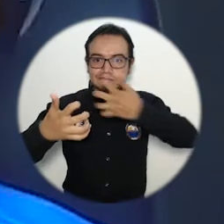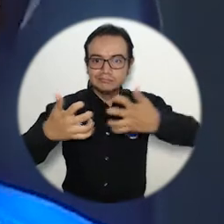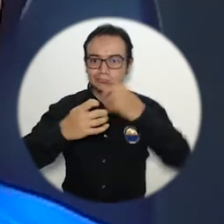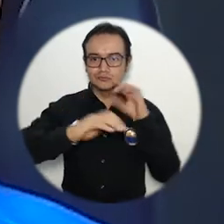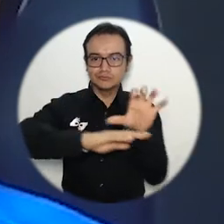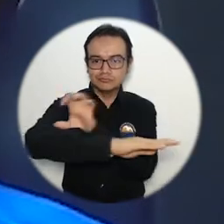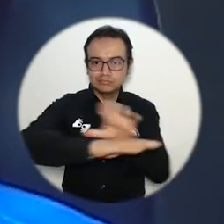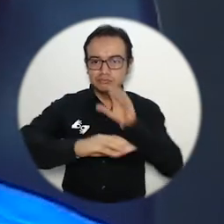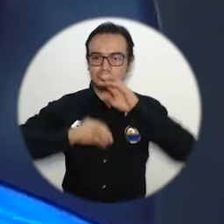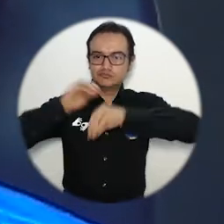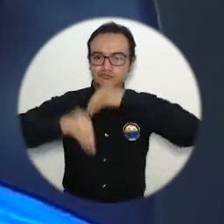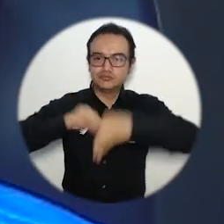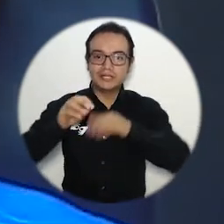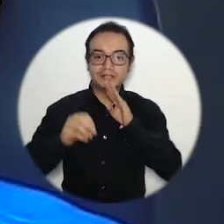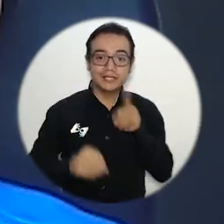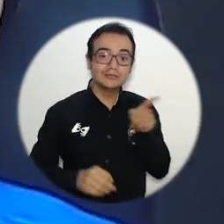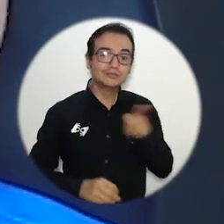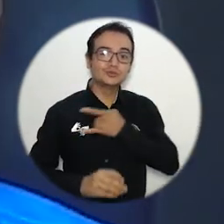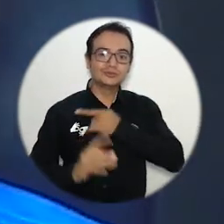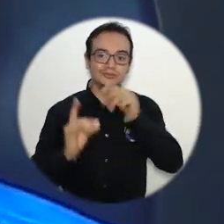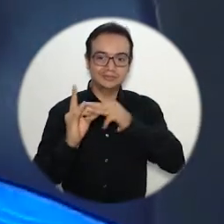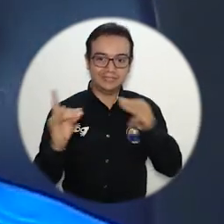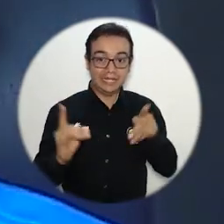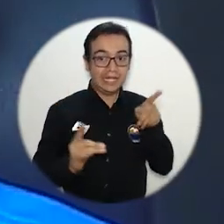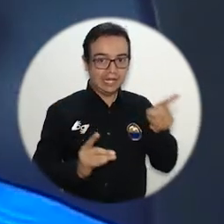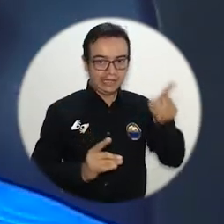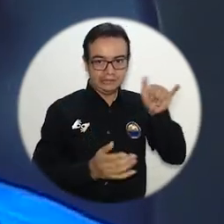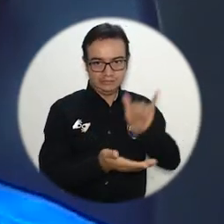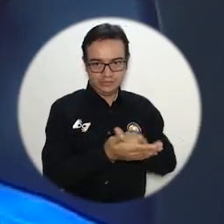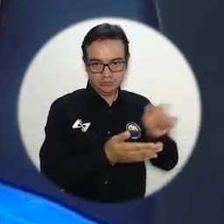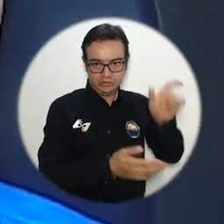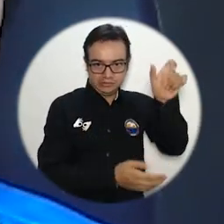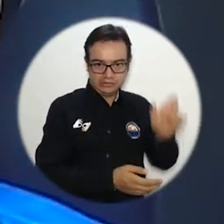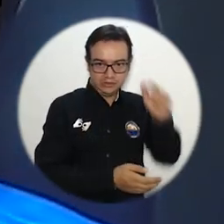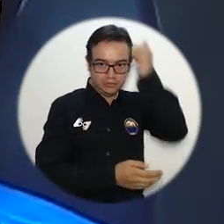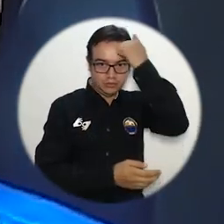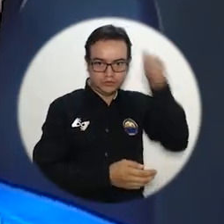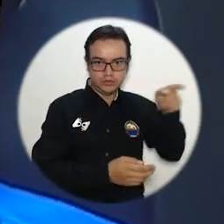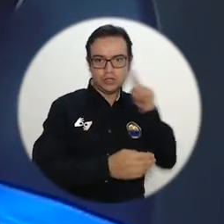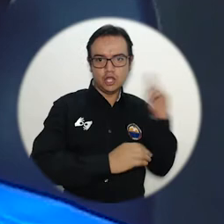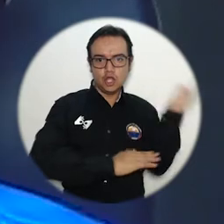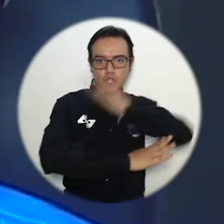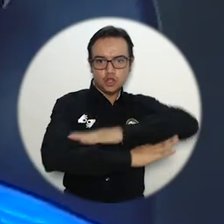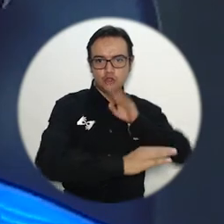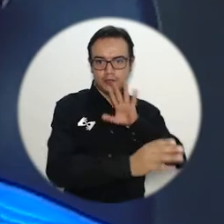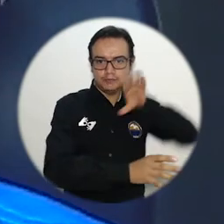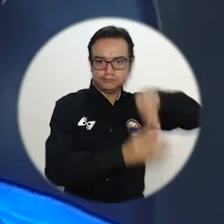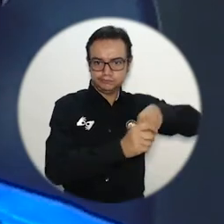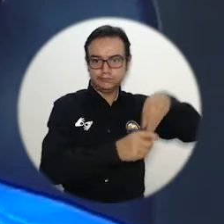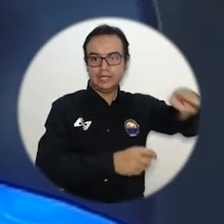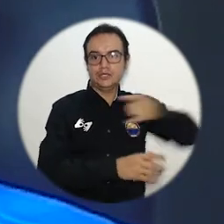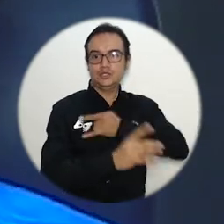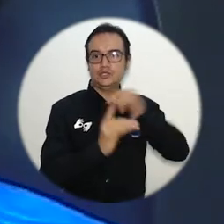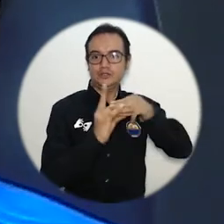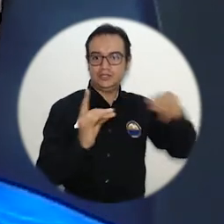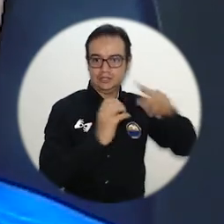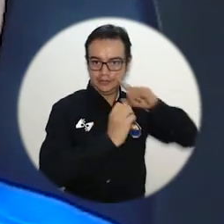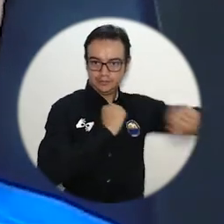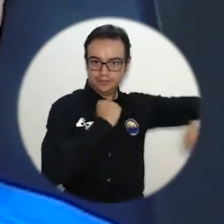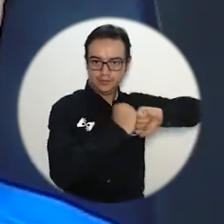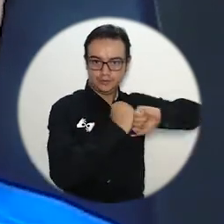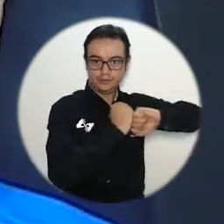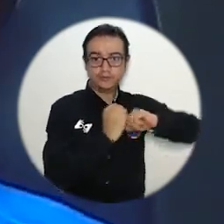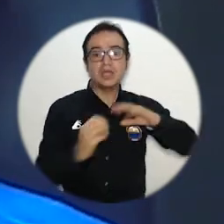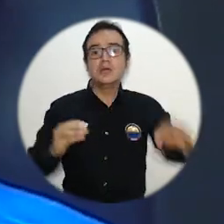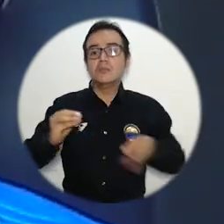Universidad de Magdalena, liderado por un profesor tiempo completo de la Universidad de Magdalena. Aparte de eso, pues yo